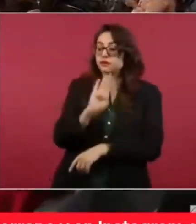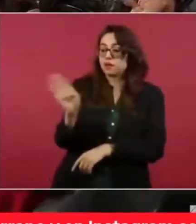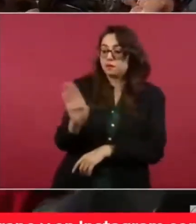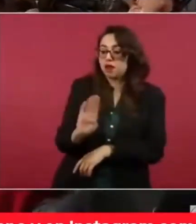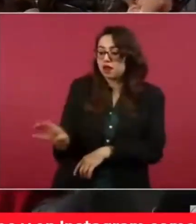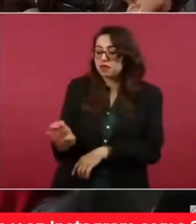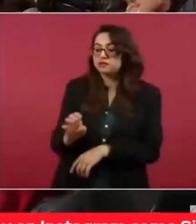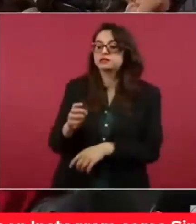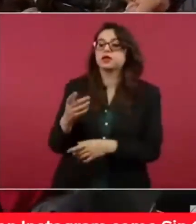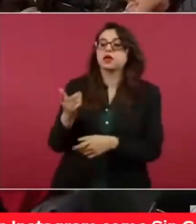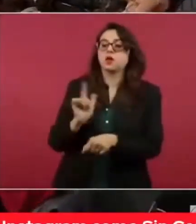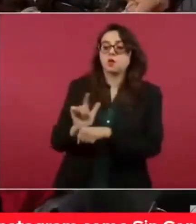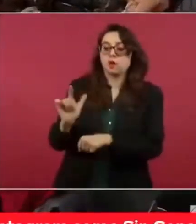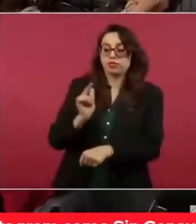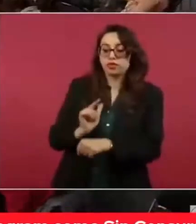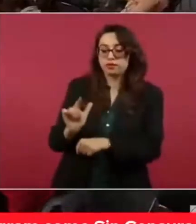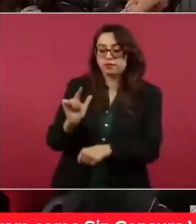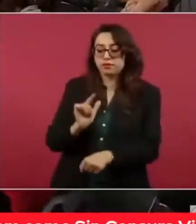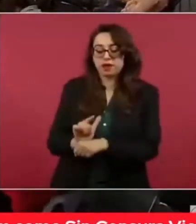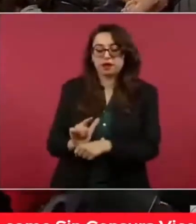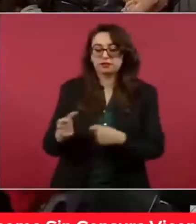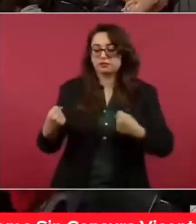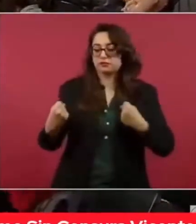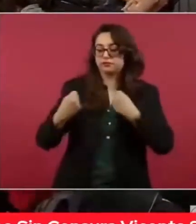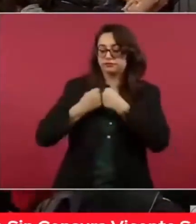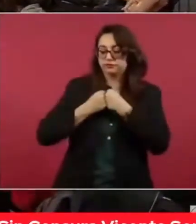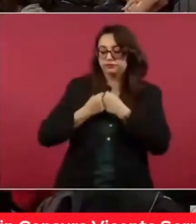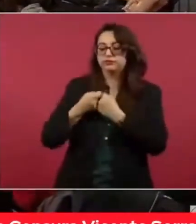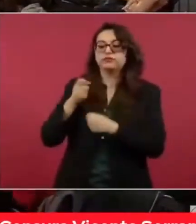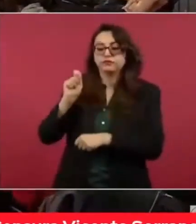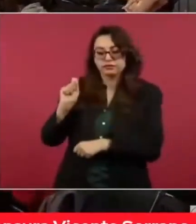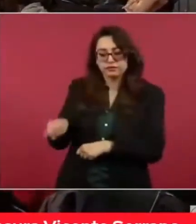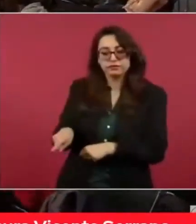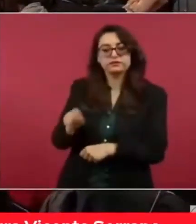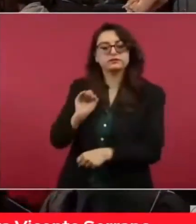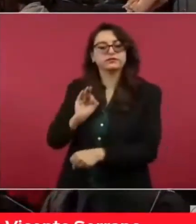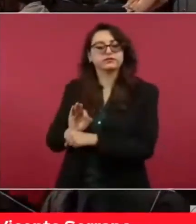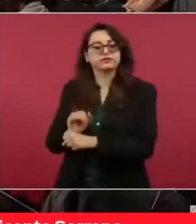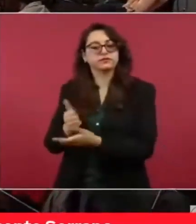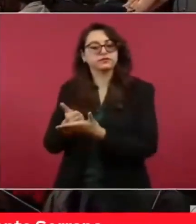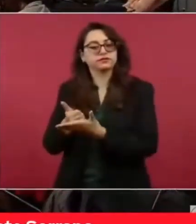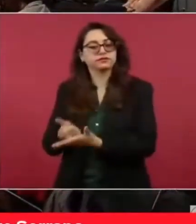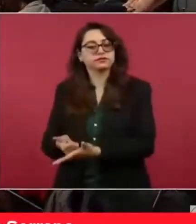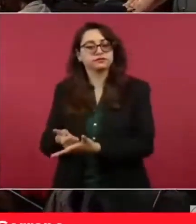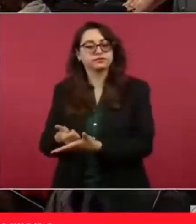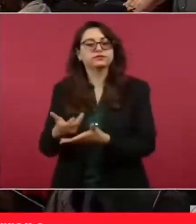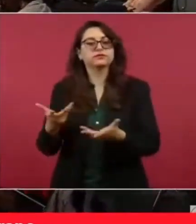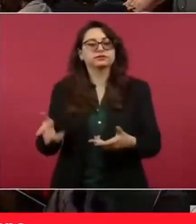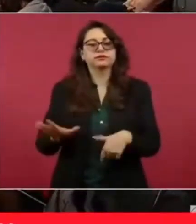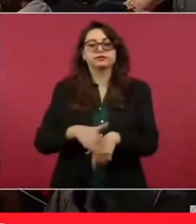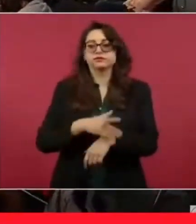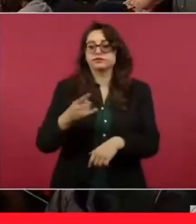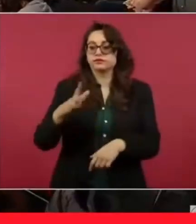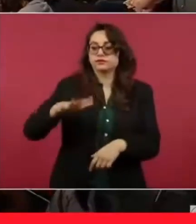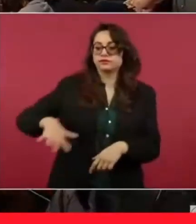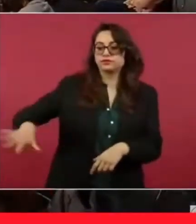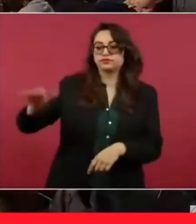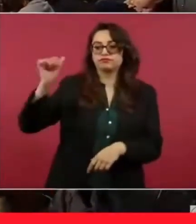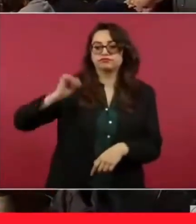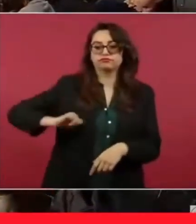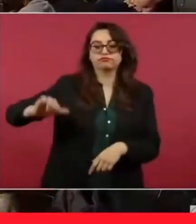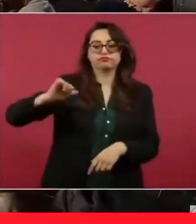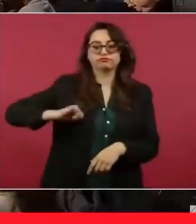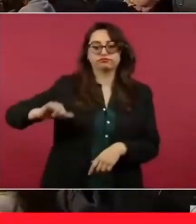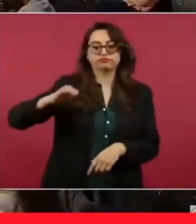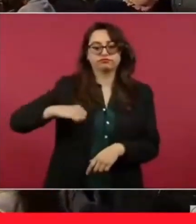compartimos, además de 1,149 kilómetros de fronteras, compartimos las maravillosas y ancestrales raíces de